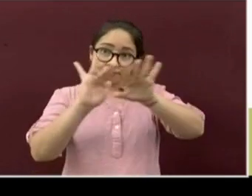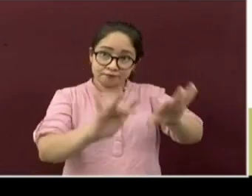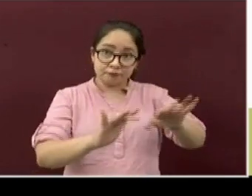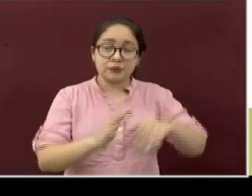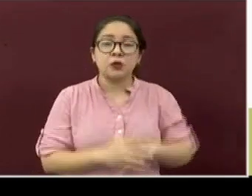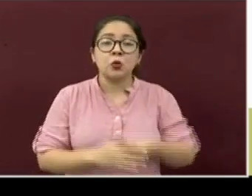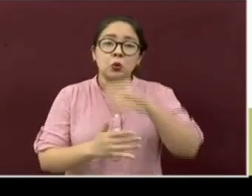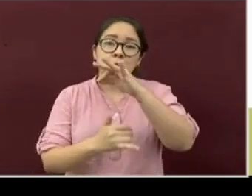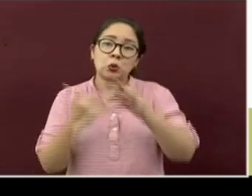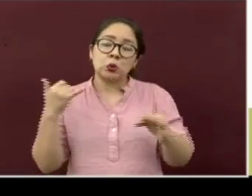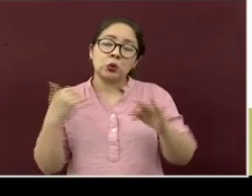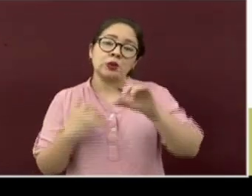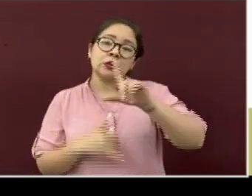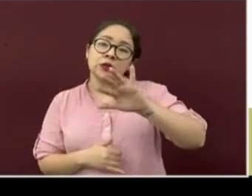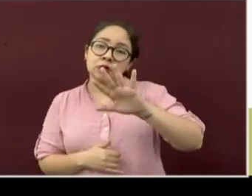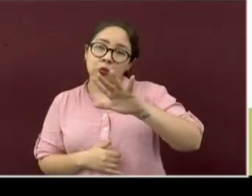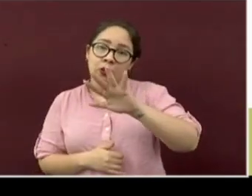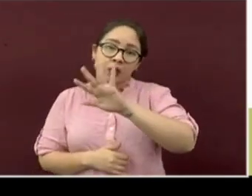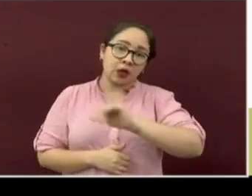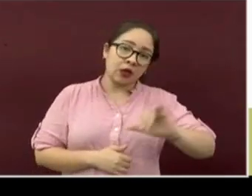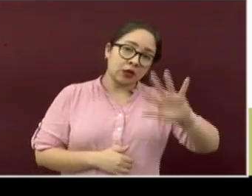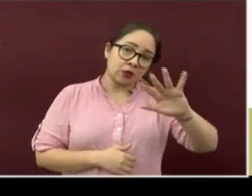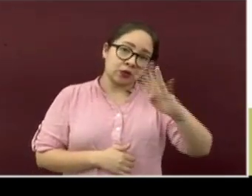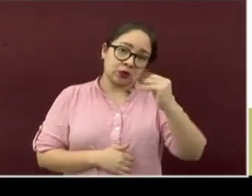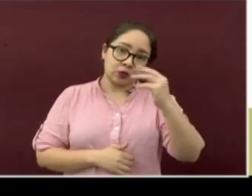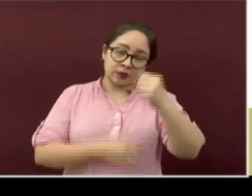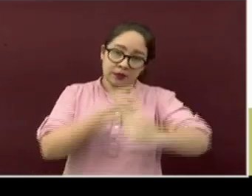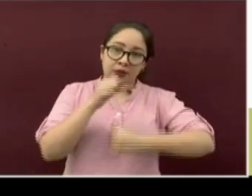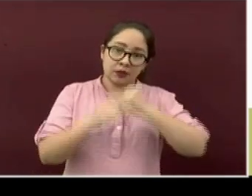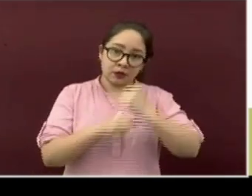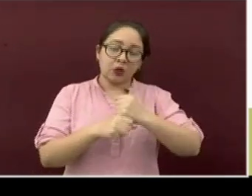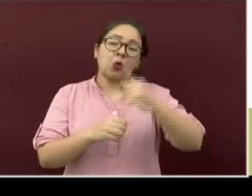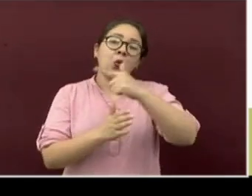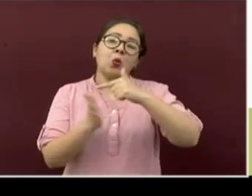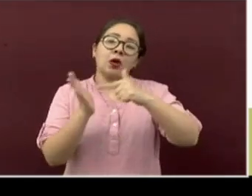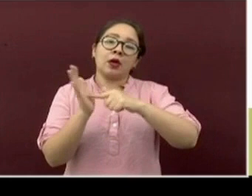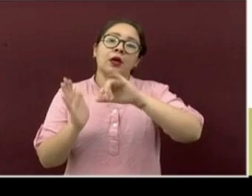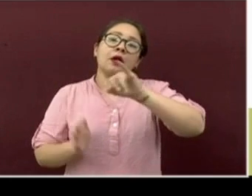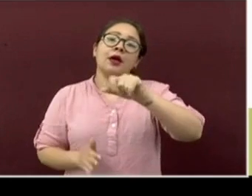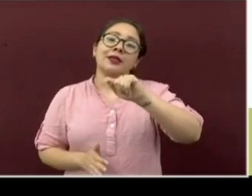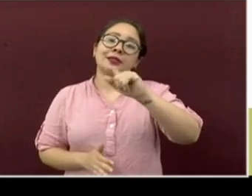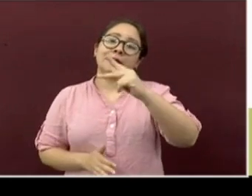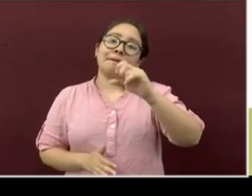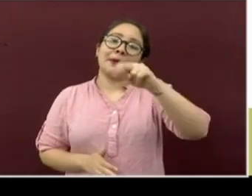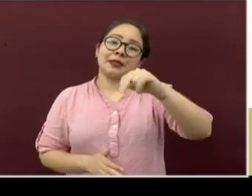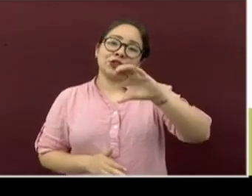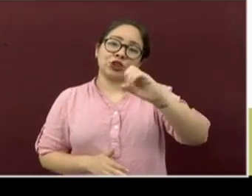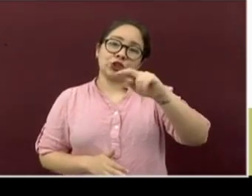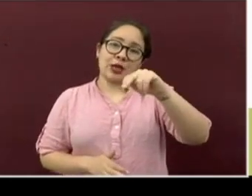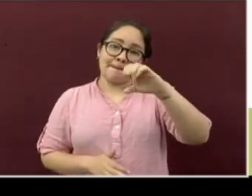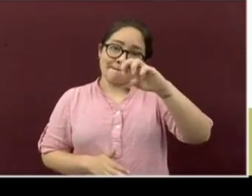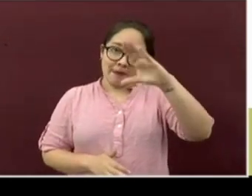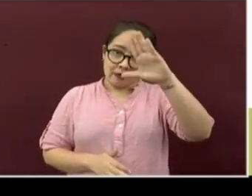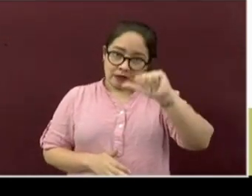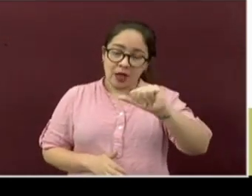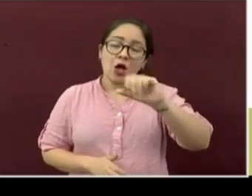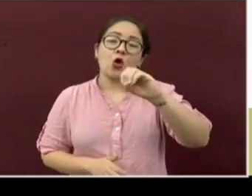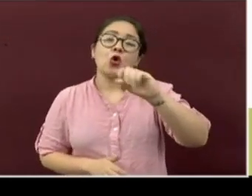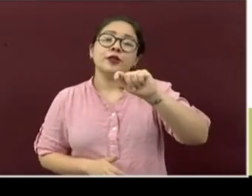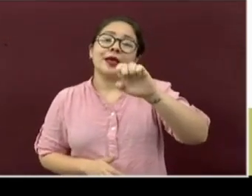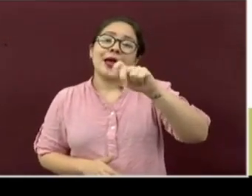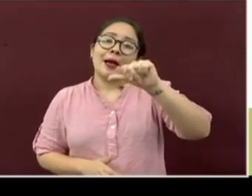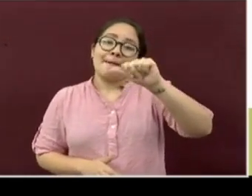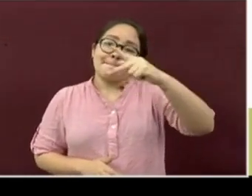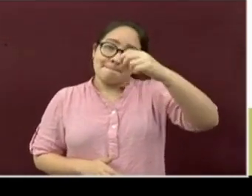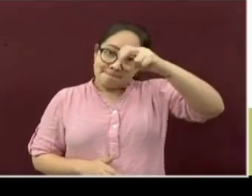de 50, 59 años de Jaltipan, Chinameca o Teapan deberán acudir el